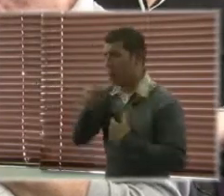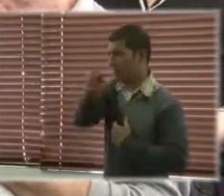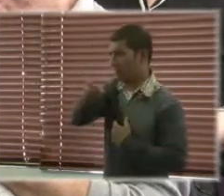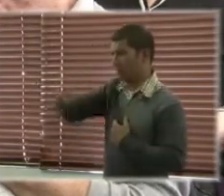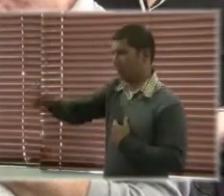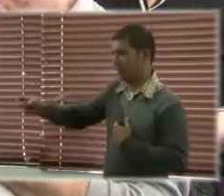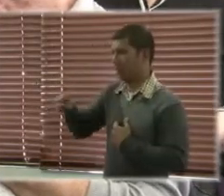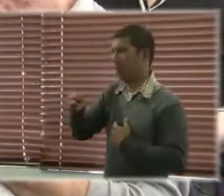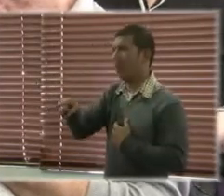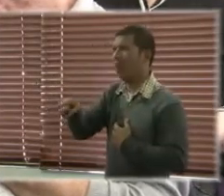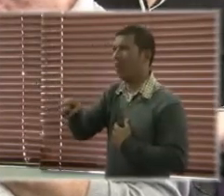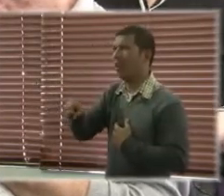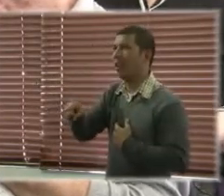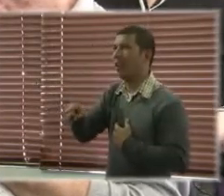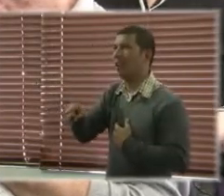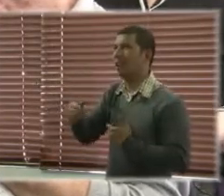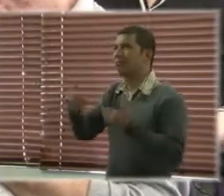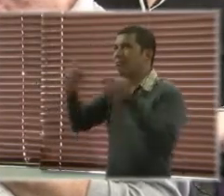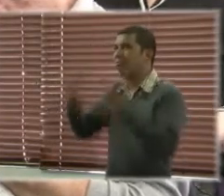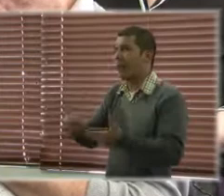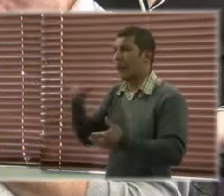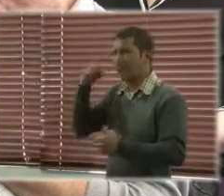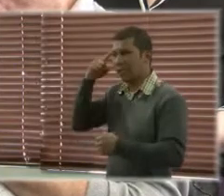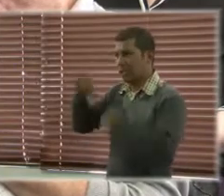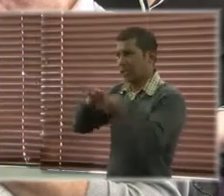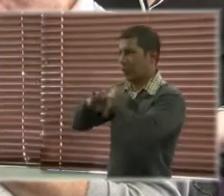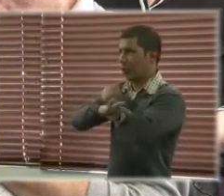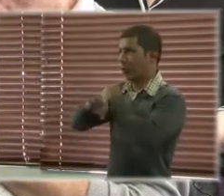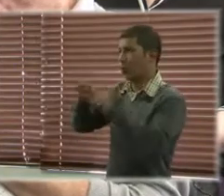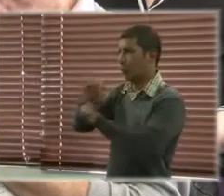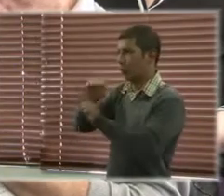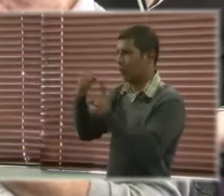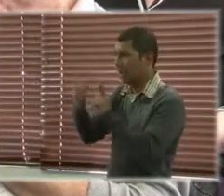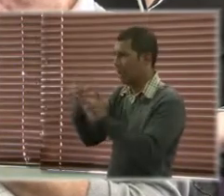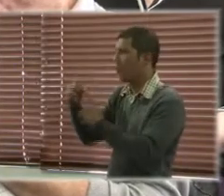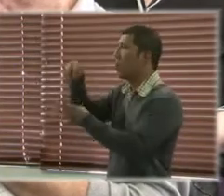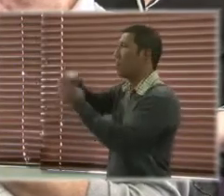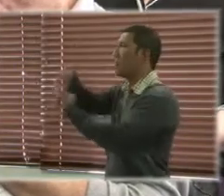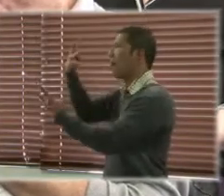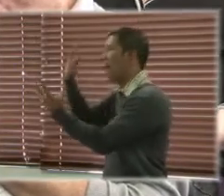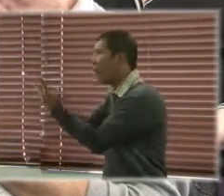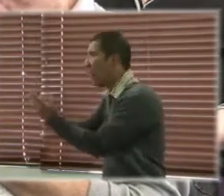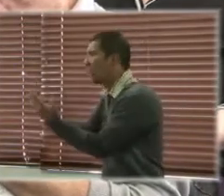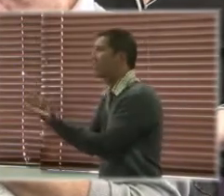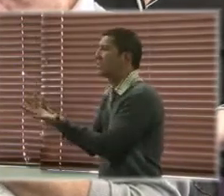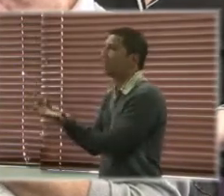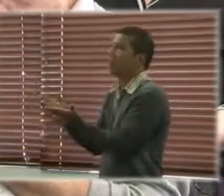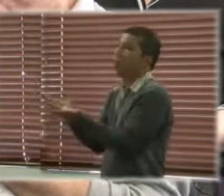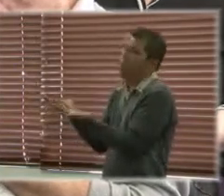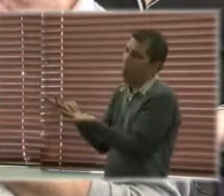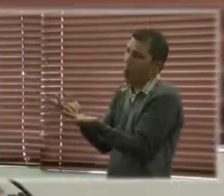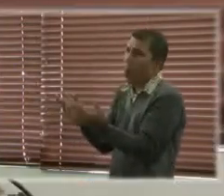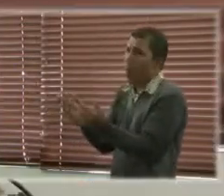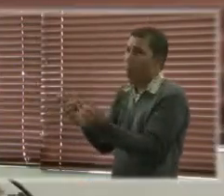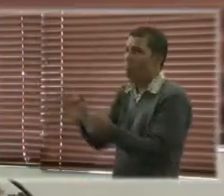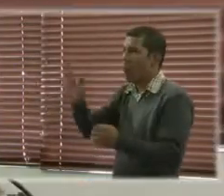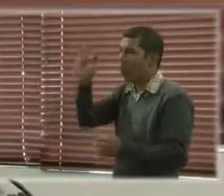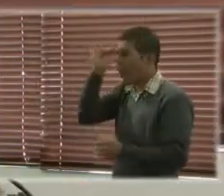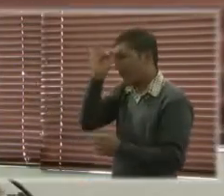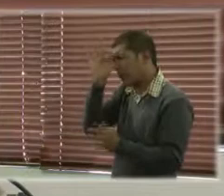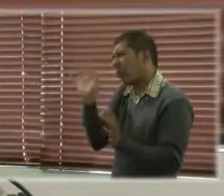pero como en contextos muy diferentes, dentro de cárceles, también hospitales pero